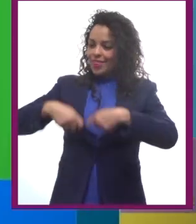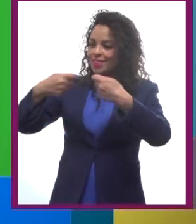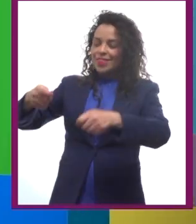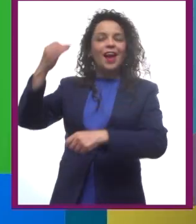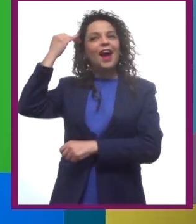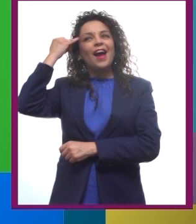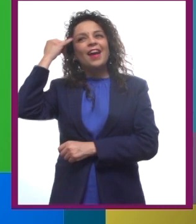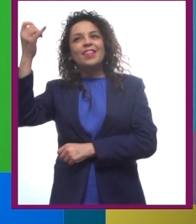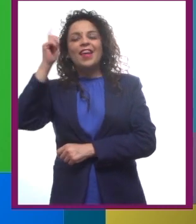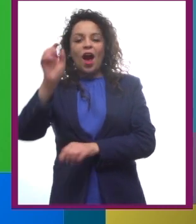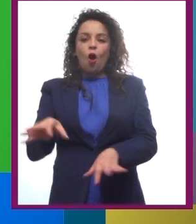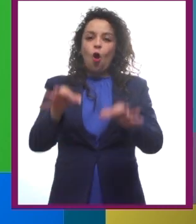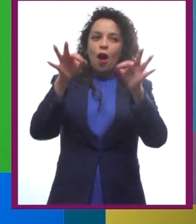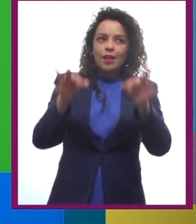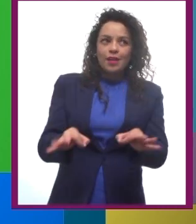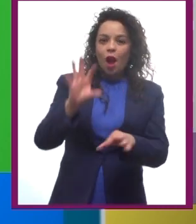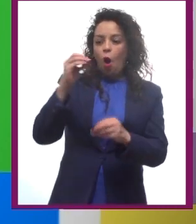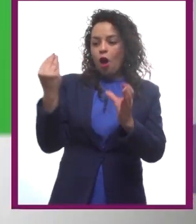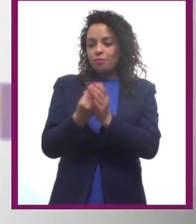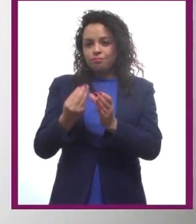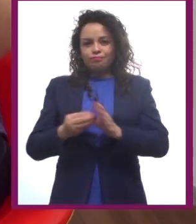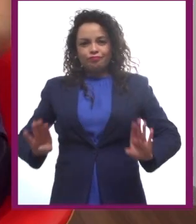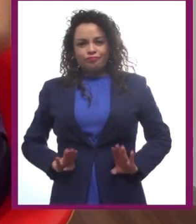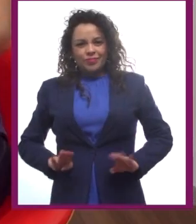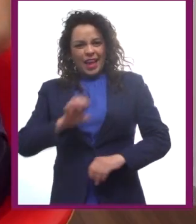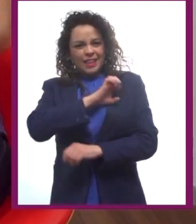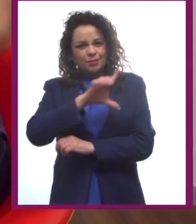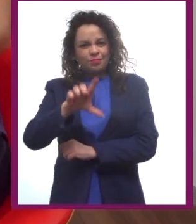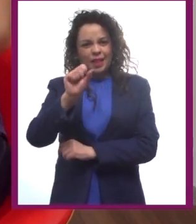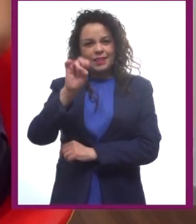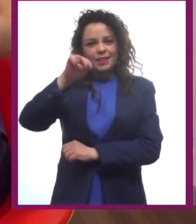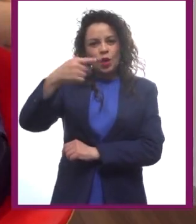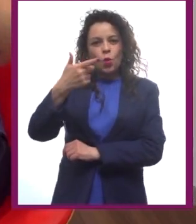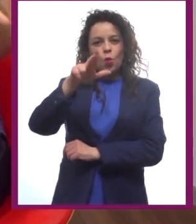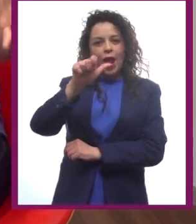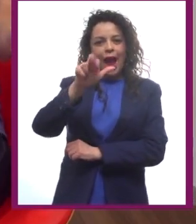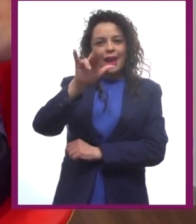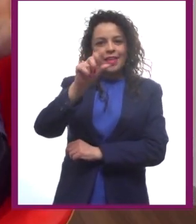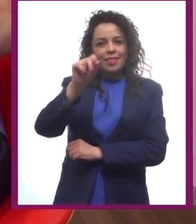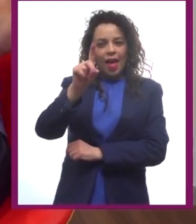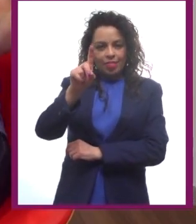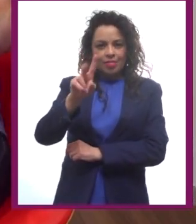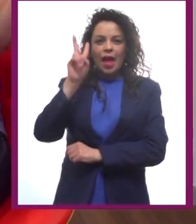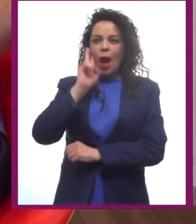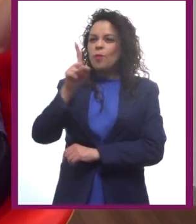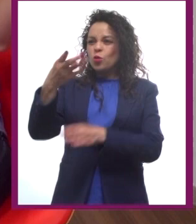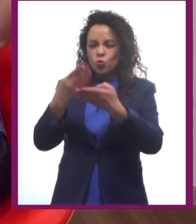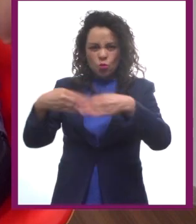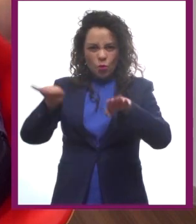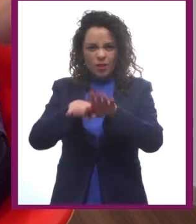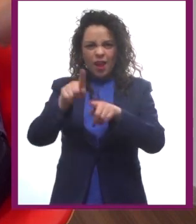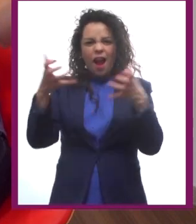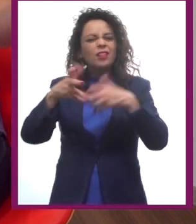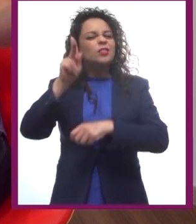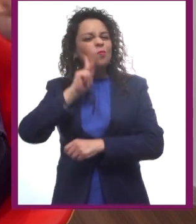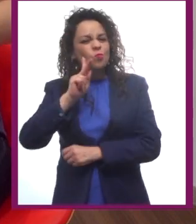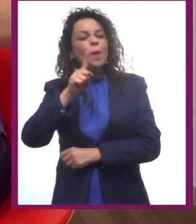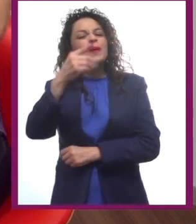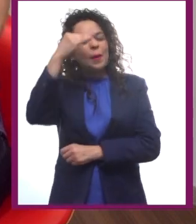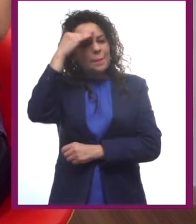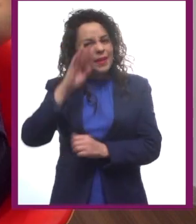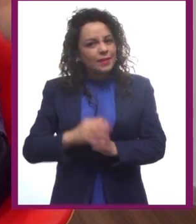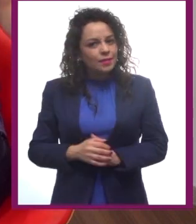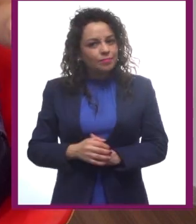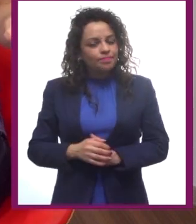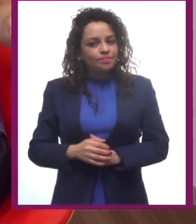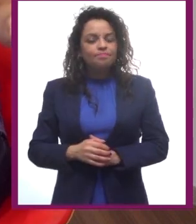esa singularidad. ¿Qué opinan en casa? Allá en casa hagamos un experimento. Piensen en un tema. Puede